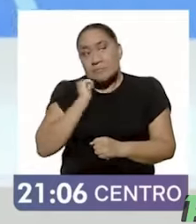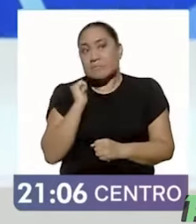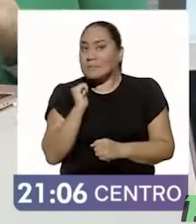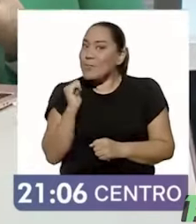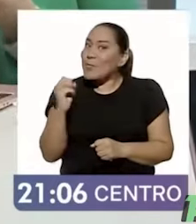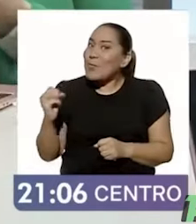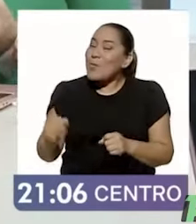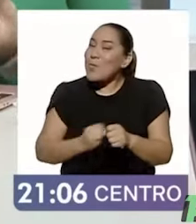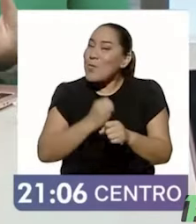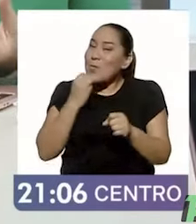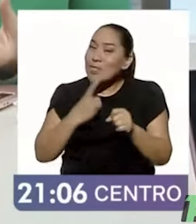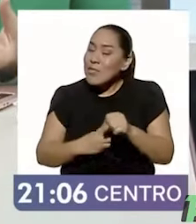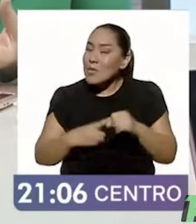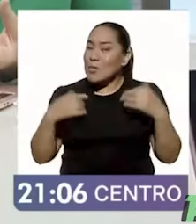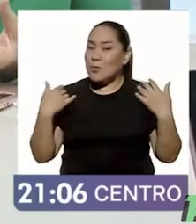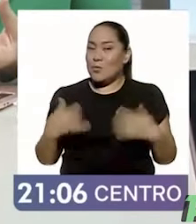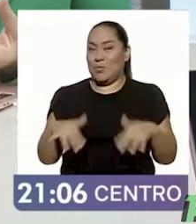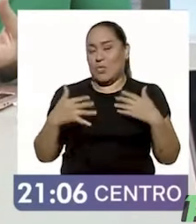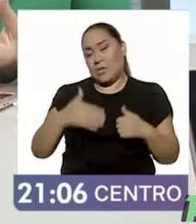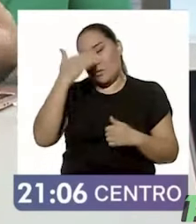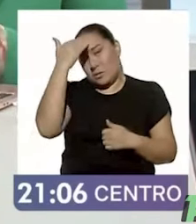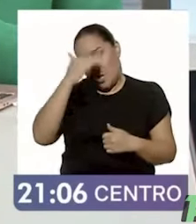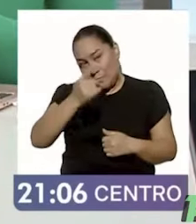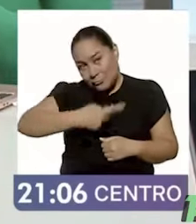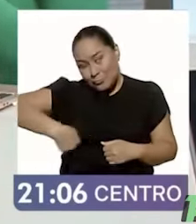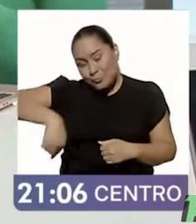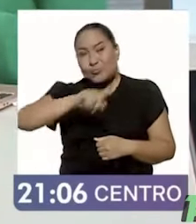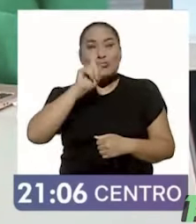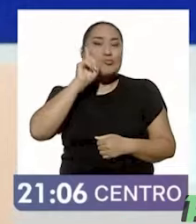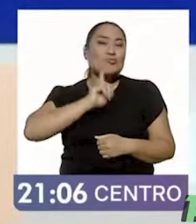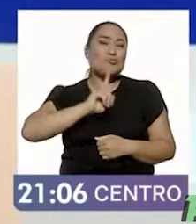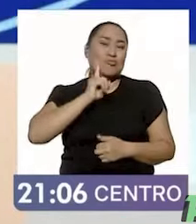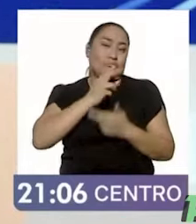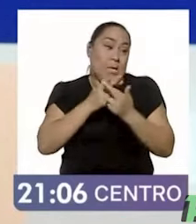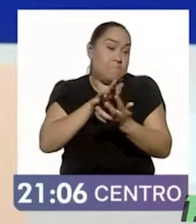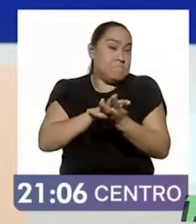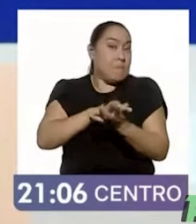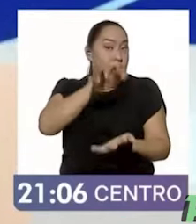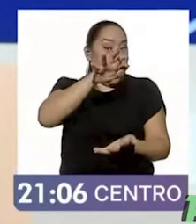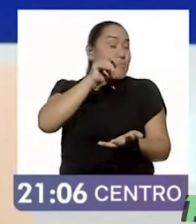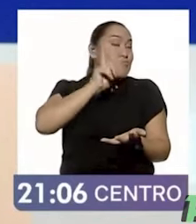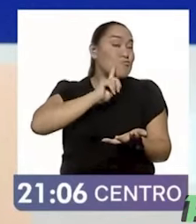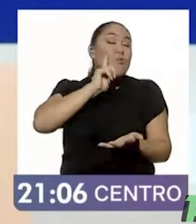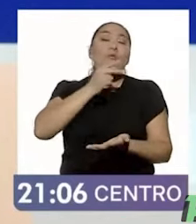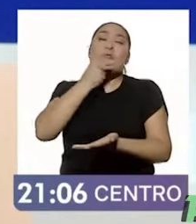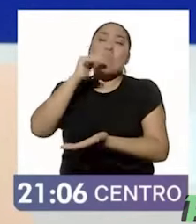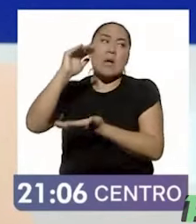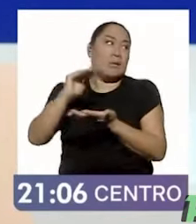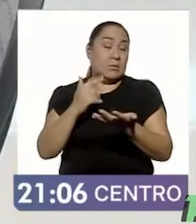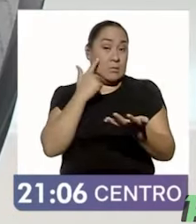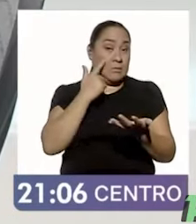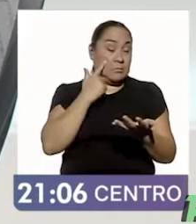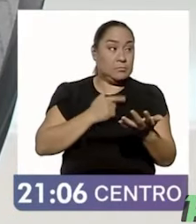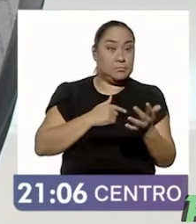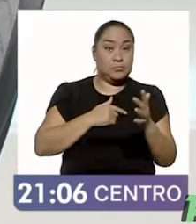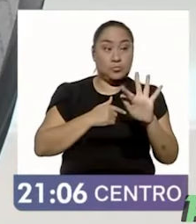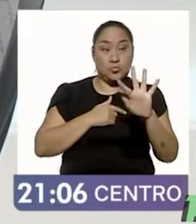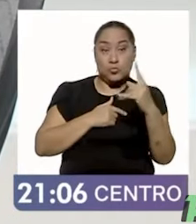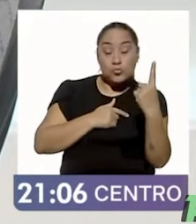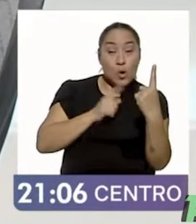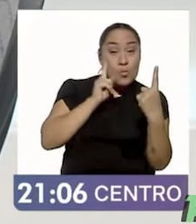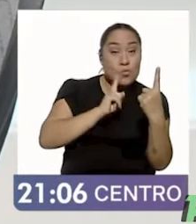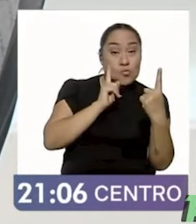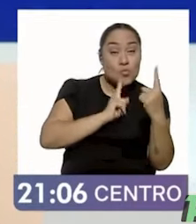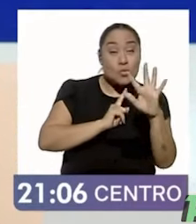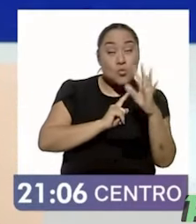las mujeres estamos de acuerdo y somos la mitad de la población. Y más, más, 47. Bueno, perdón, 51,